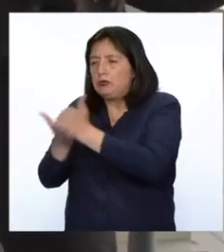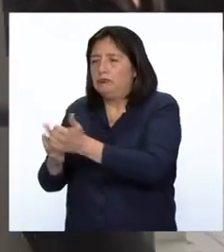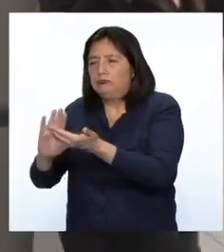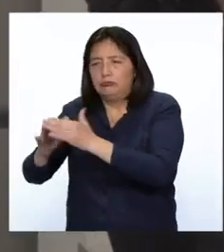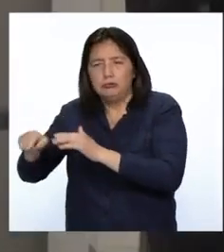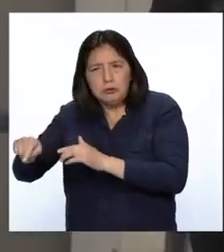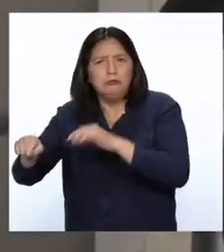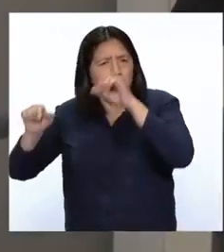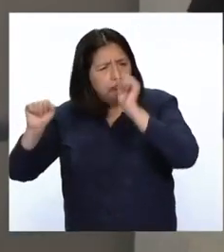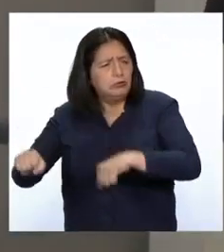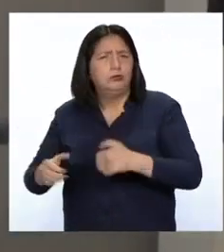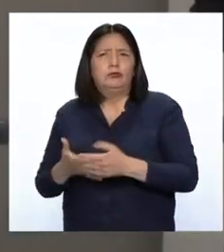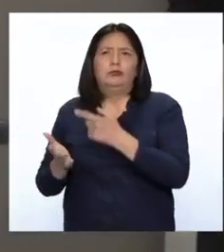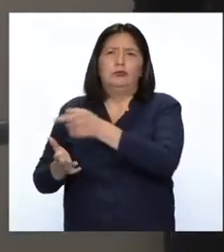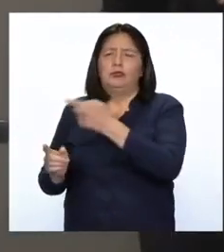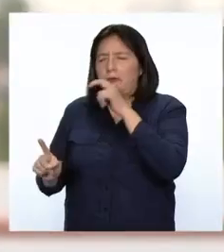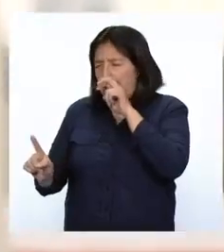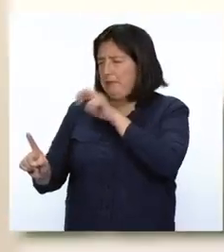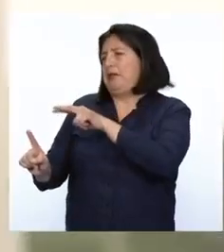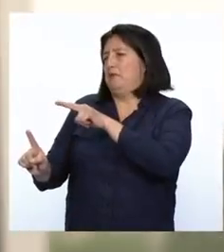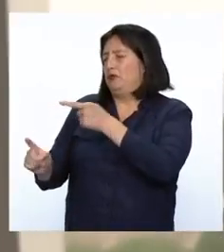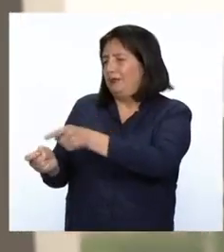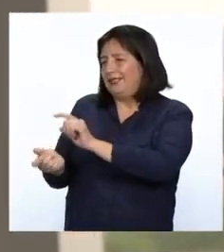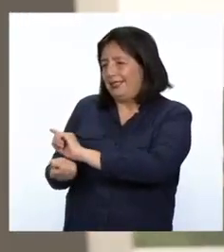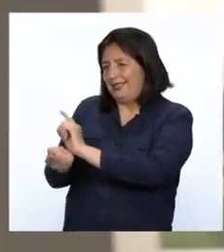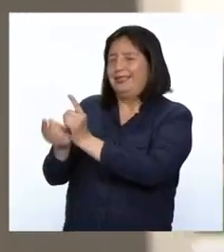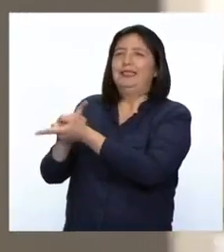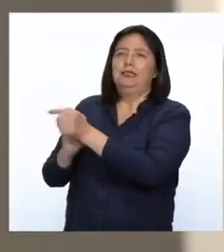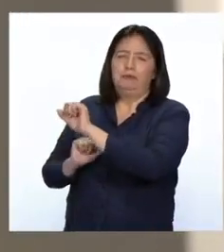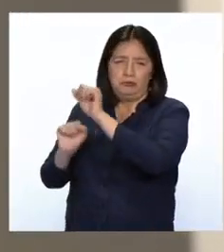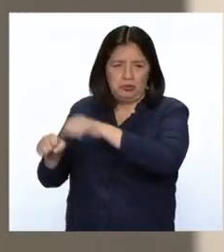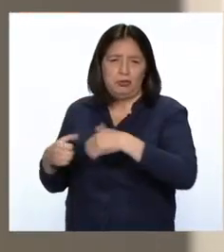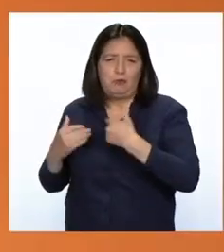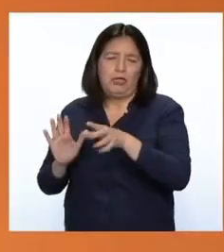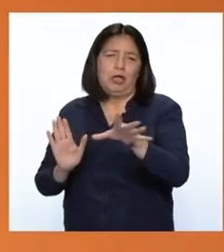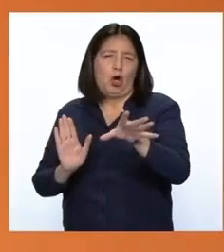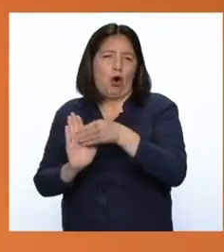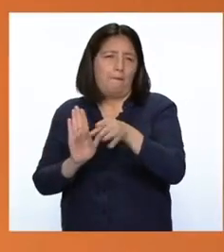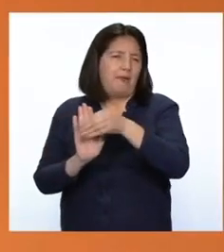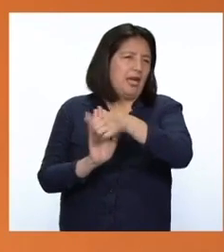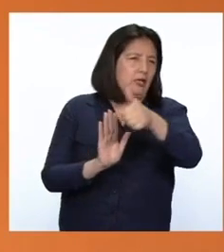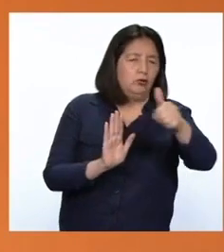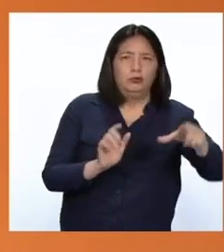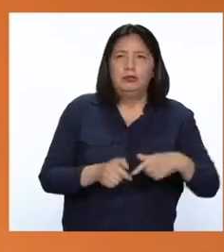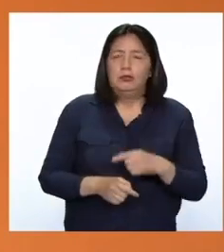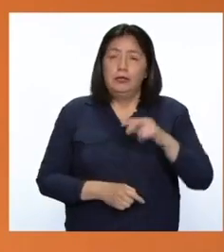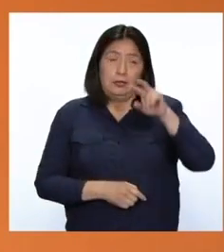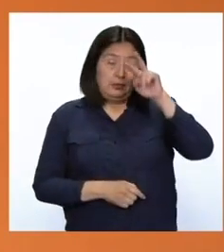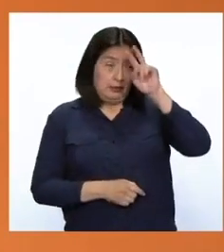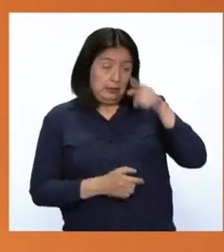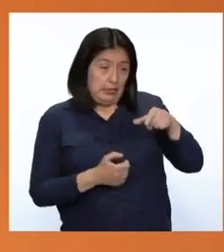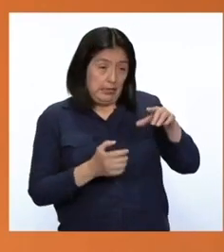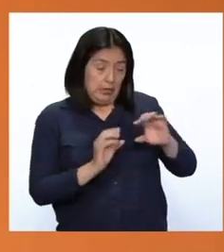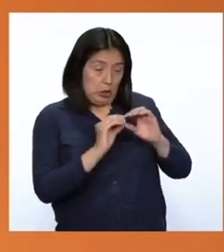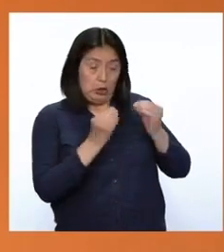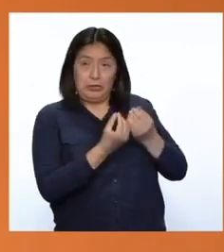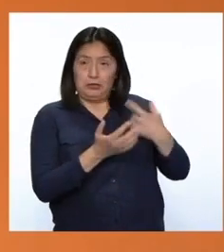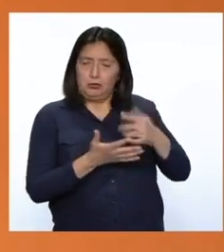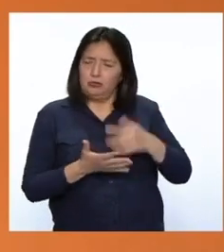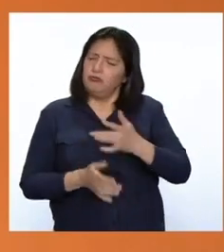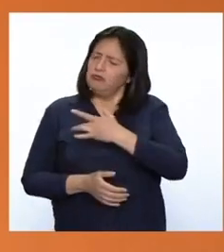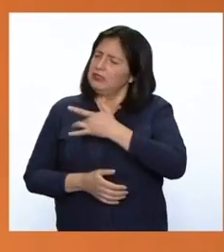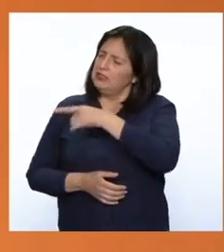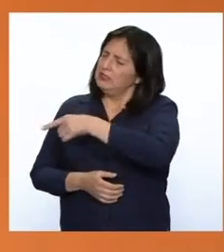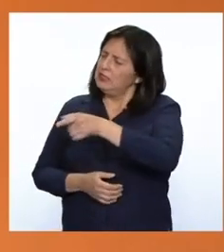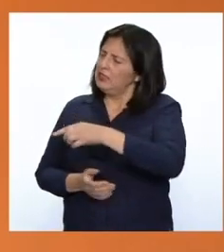muchos gobiernos puedan ver ese impacto, ese cambio creo que se podría replicar. El Perú tiene como objetivo sensibilizar y empoderar a